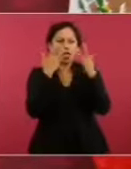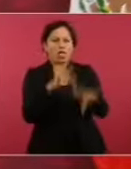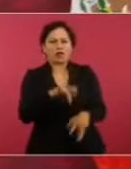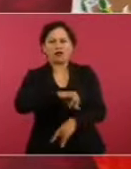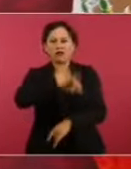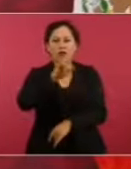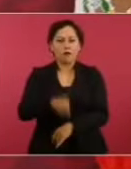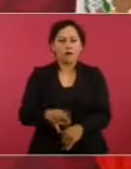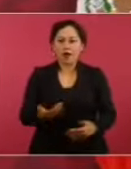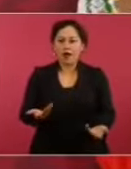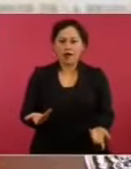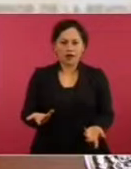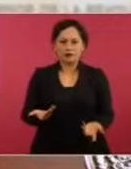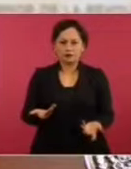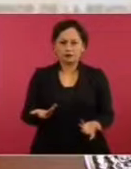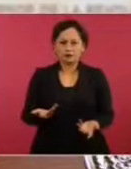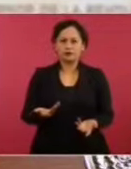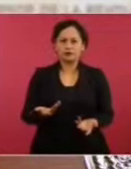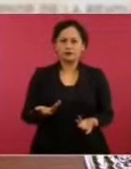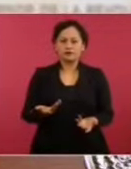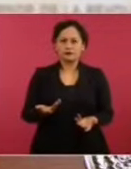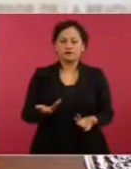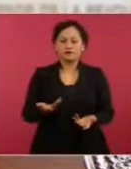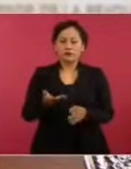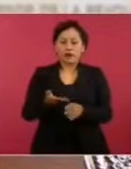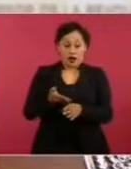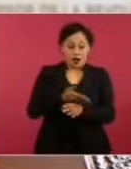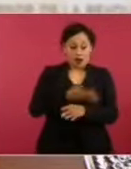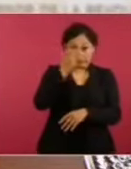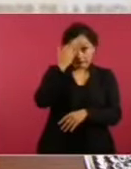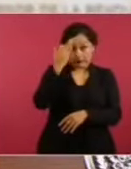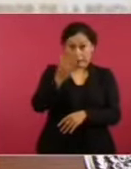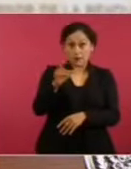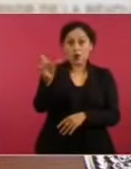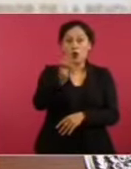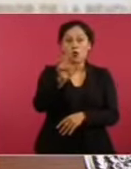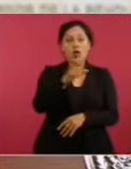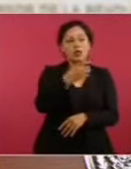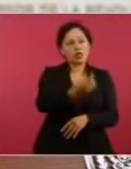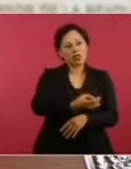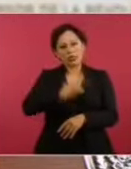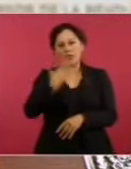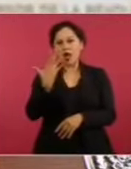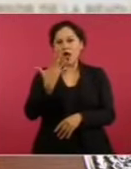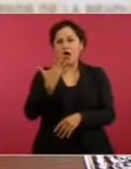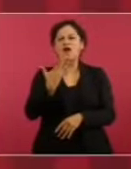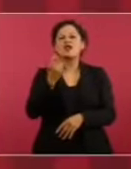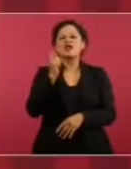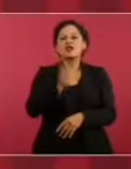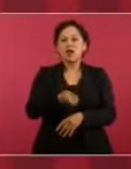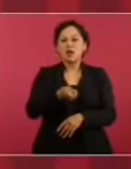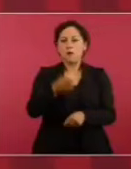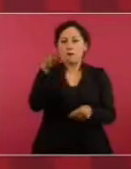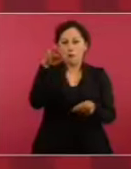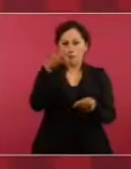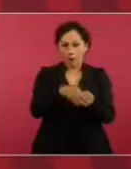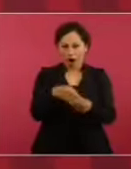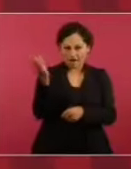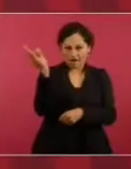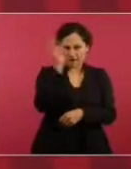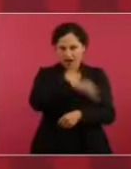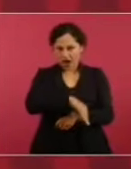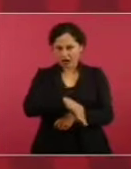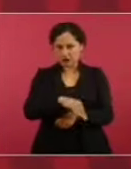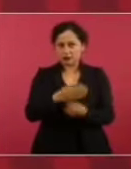Nos hicieron fraudes y nos volvimos a